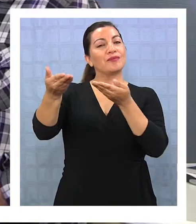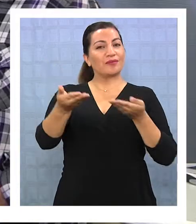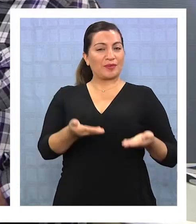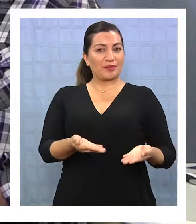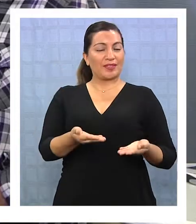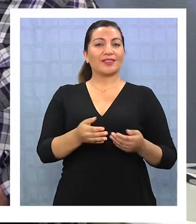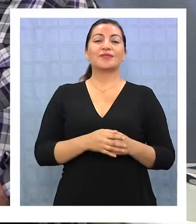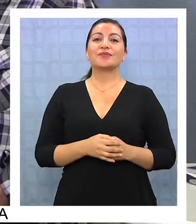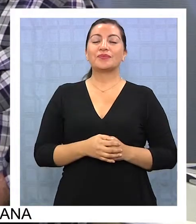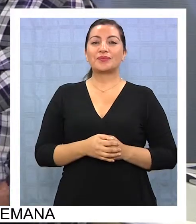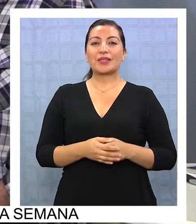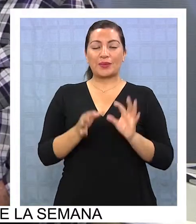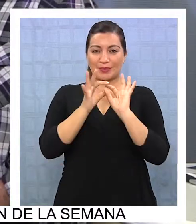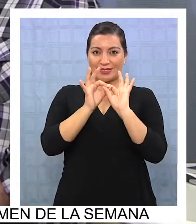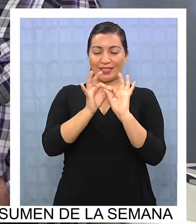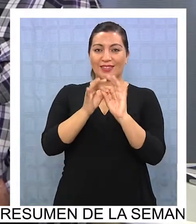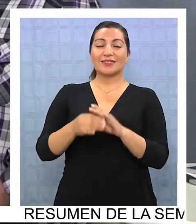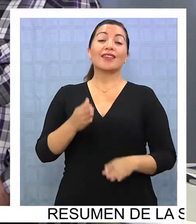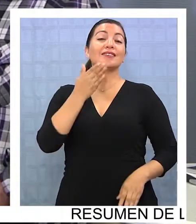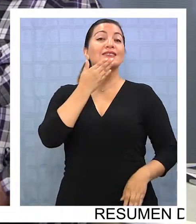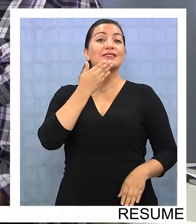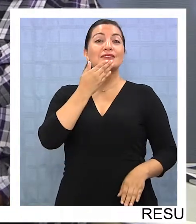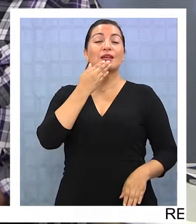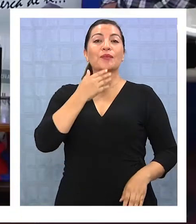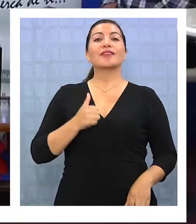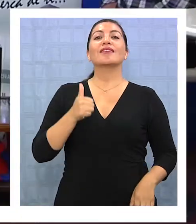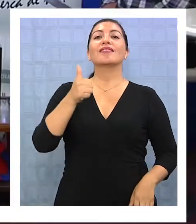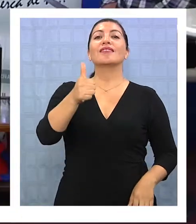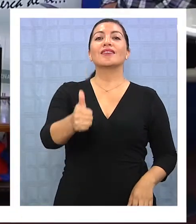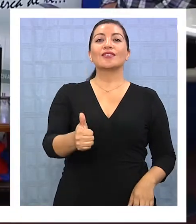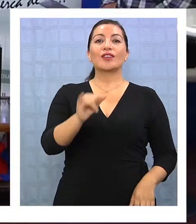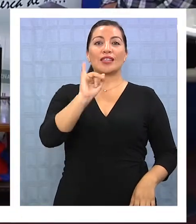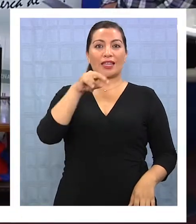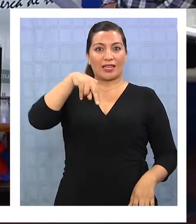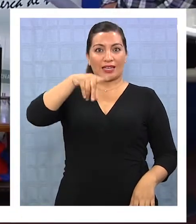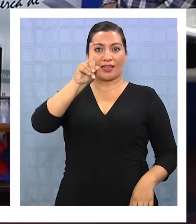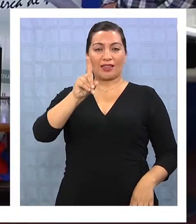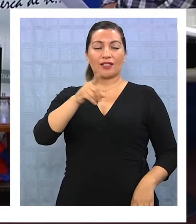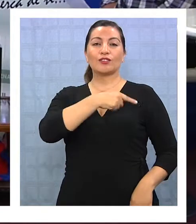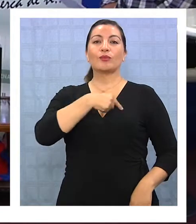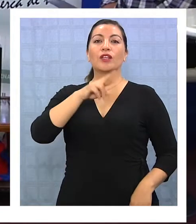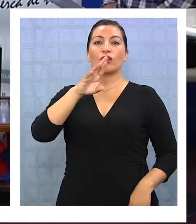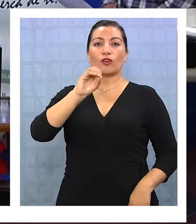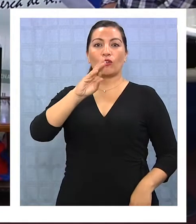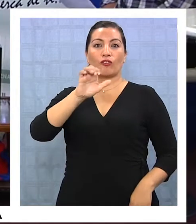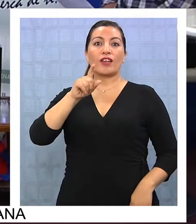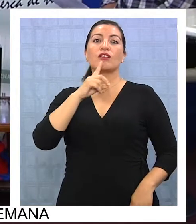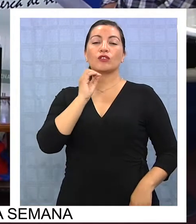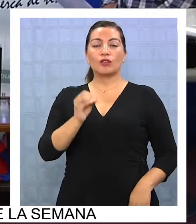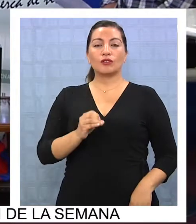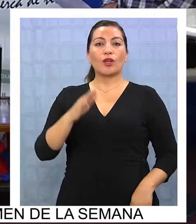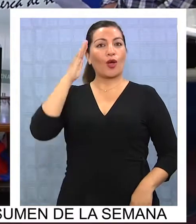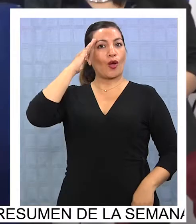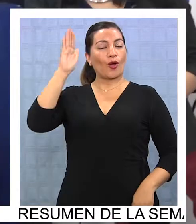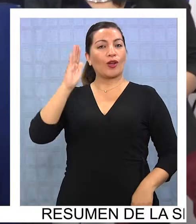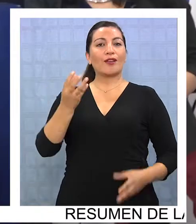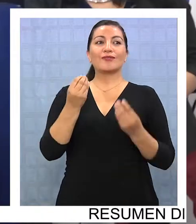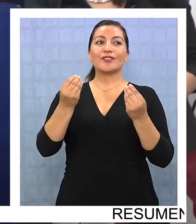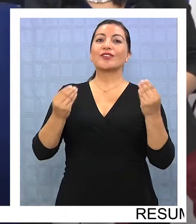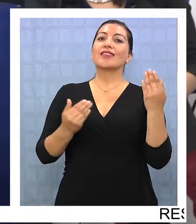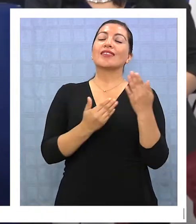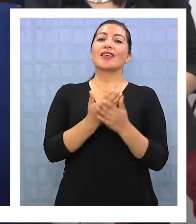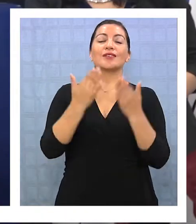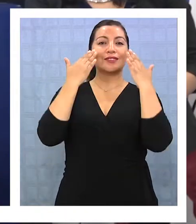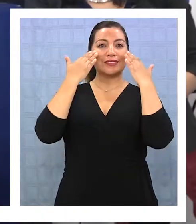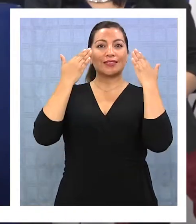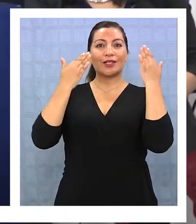Bienvenida a nuestro canal. Muchas gracias. También estamos con el director del IND, don Roberto Burdanibia. ¿Qué tal, Roberto? ¿Cómo estás? Hola, Karim. Buenos